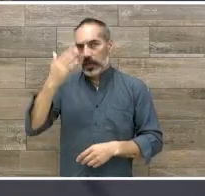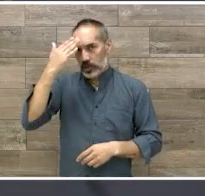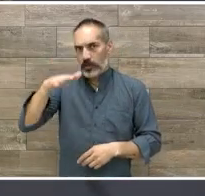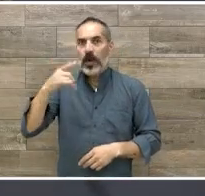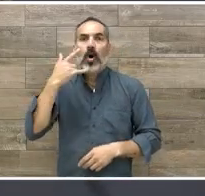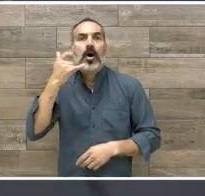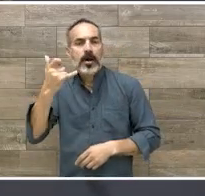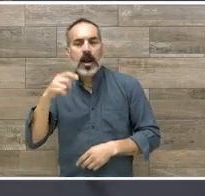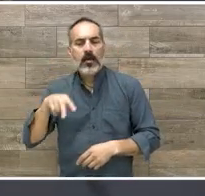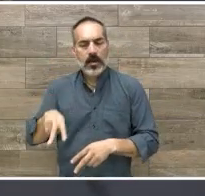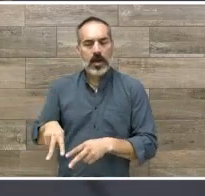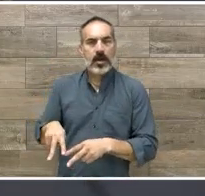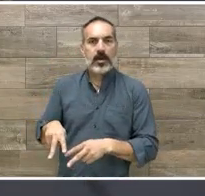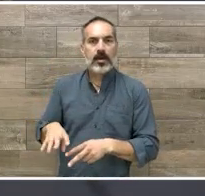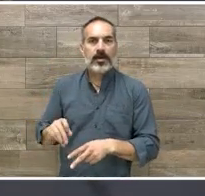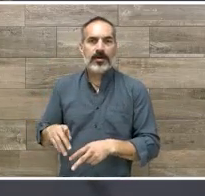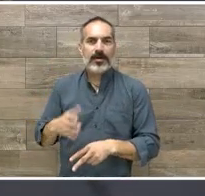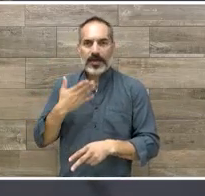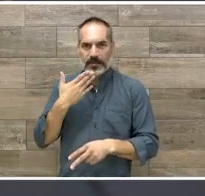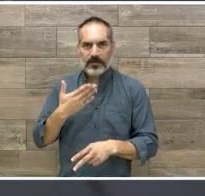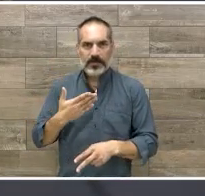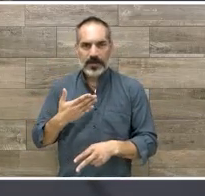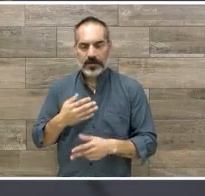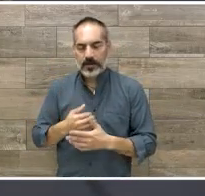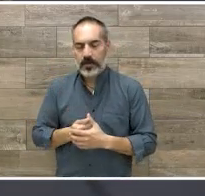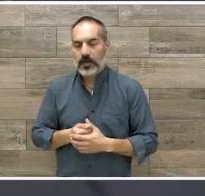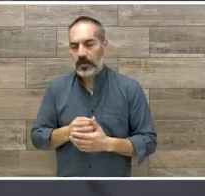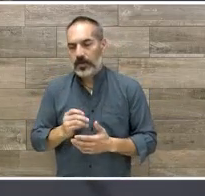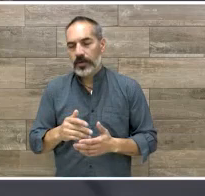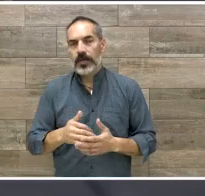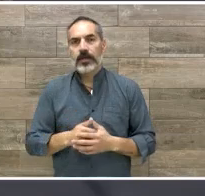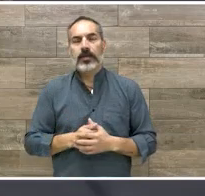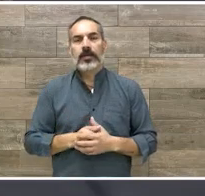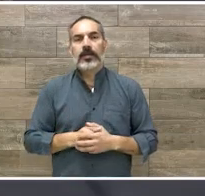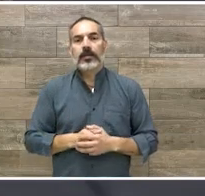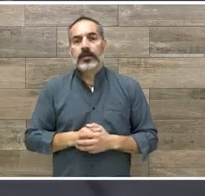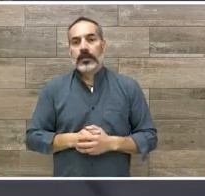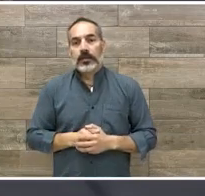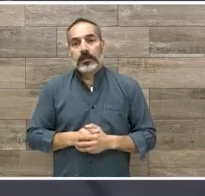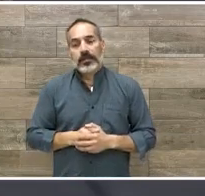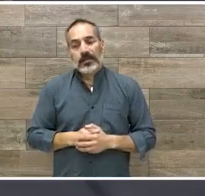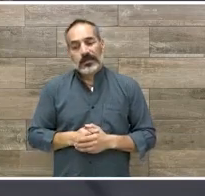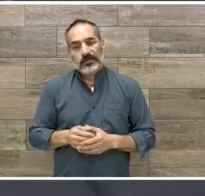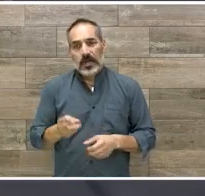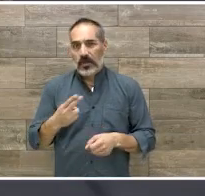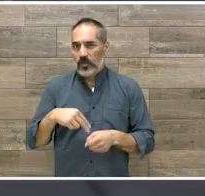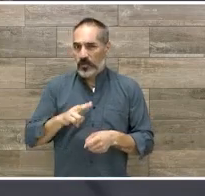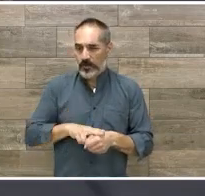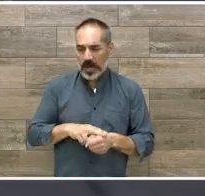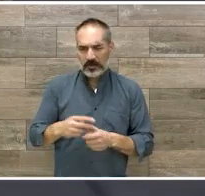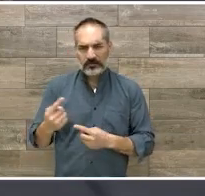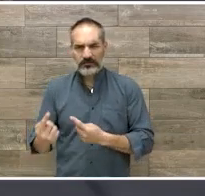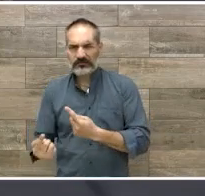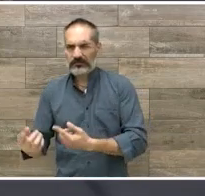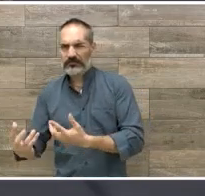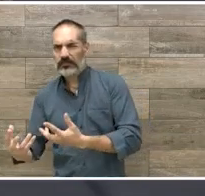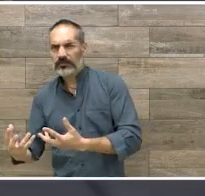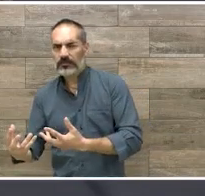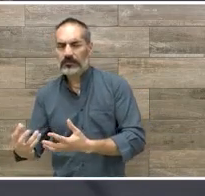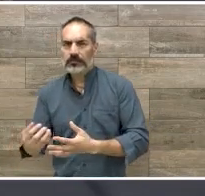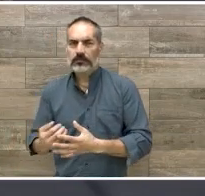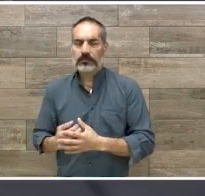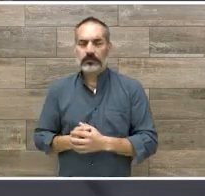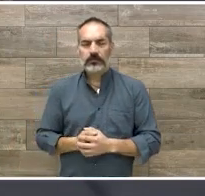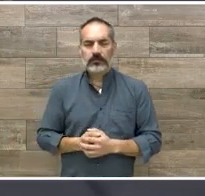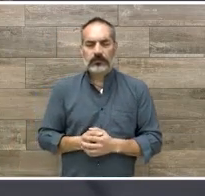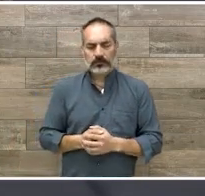se desenvuelve, que podría no ser típica. Y aquí algo que nos ayuda un poco para que se pueda detectar